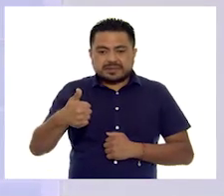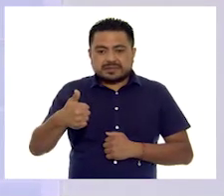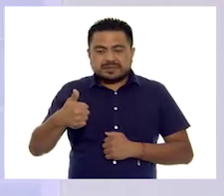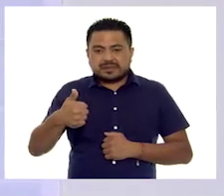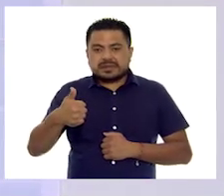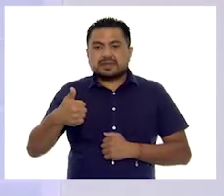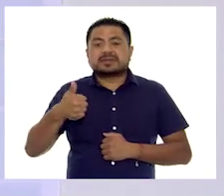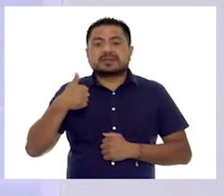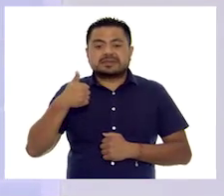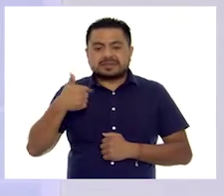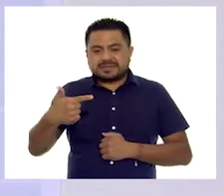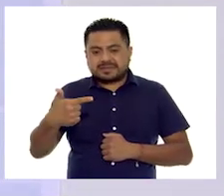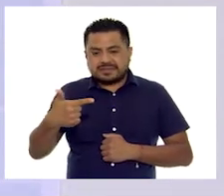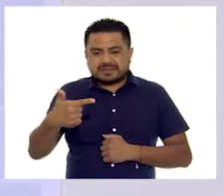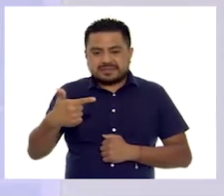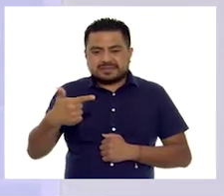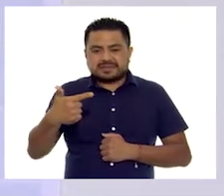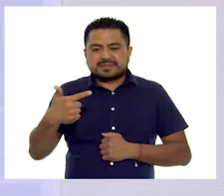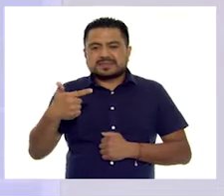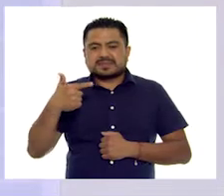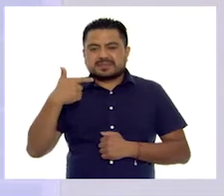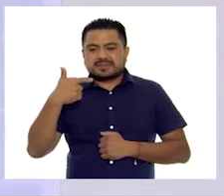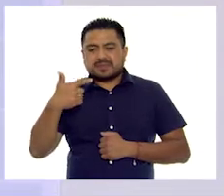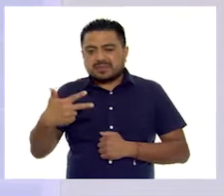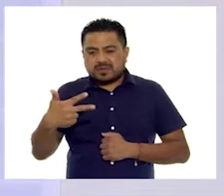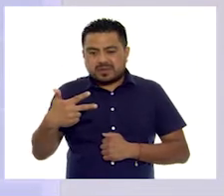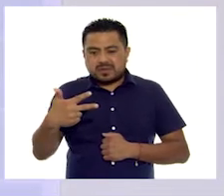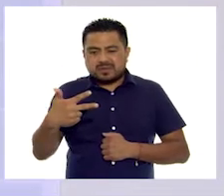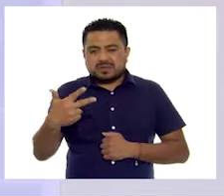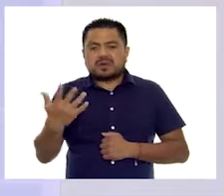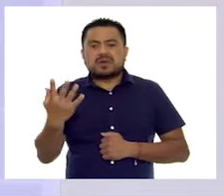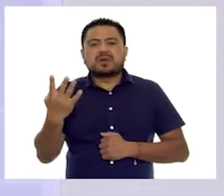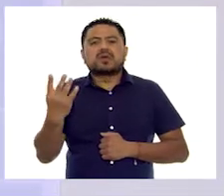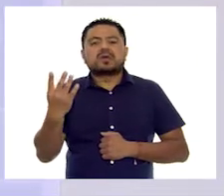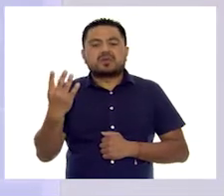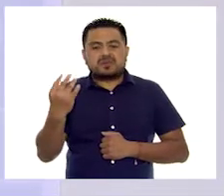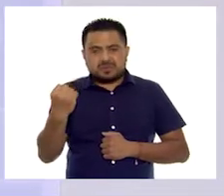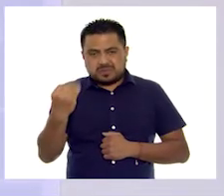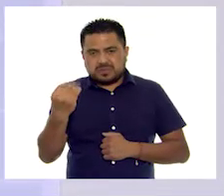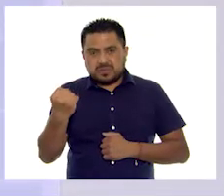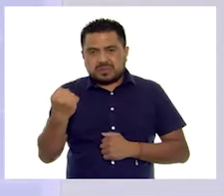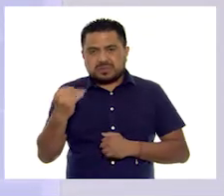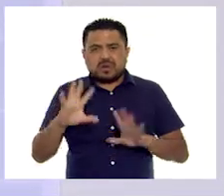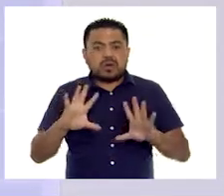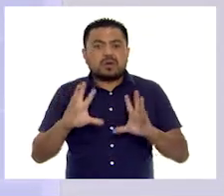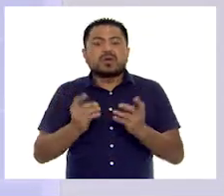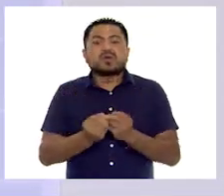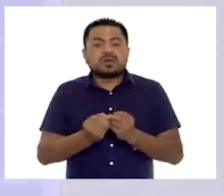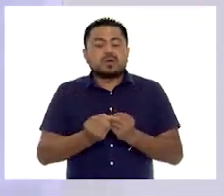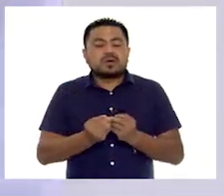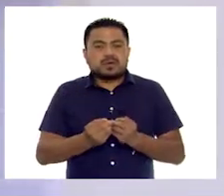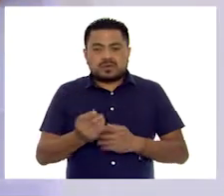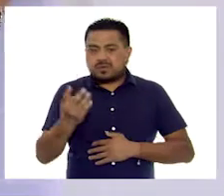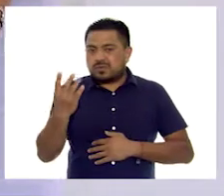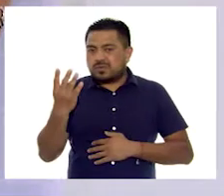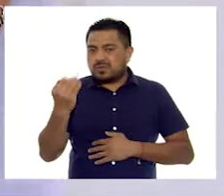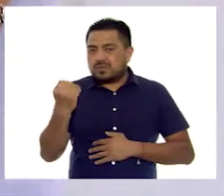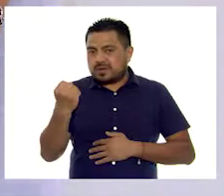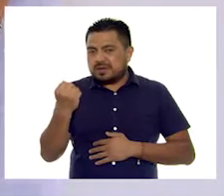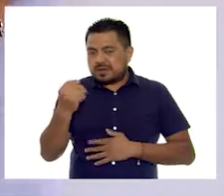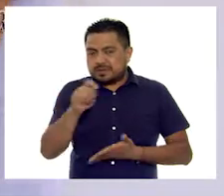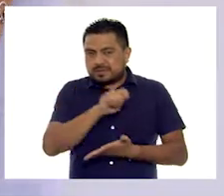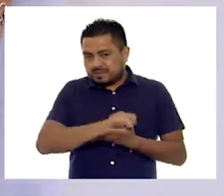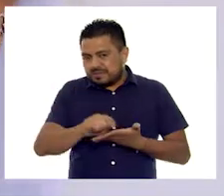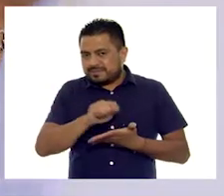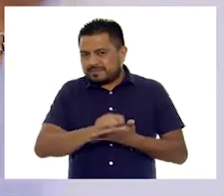seis, siete, ocho, nueve. Muy bien. Vamos a